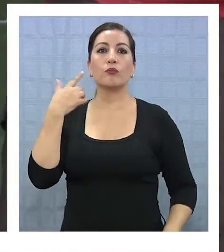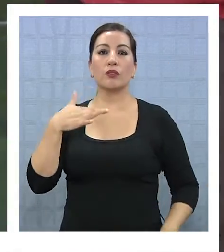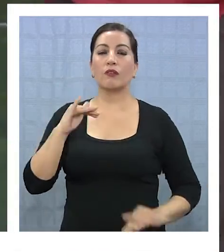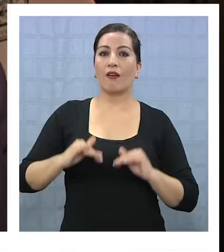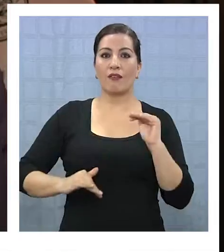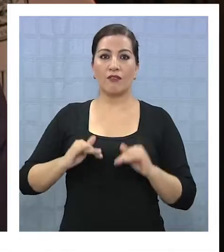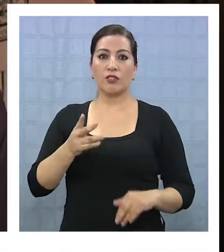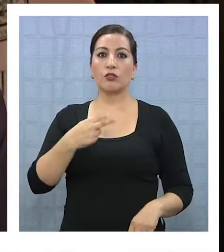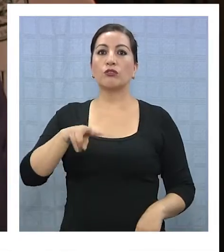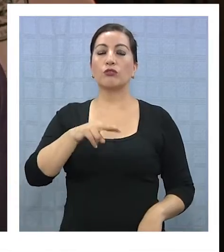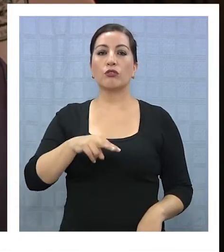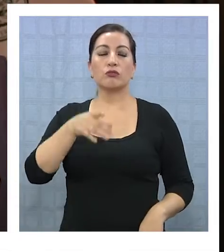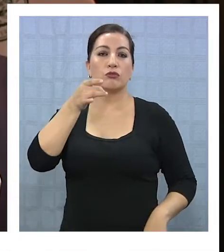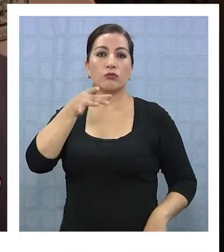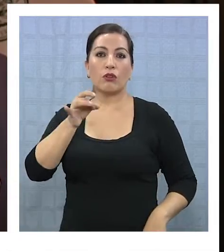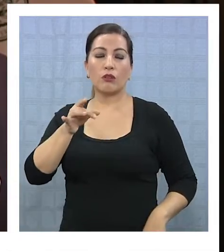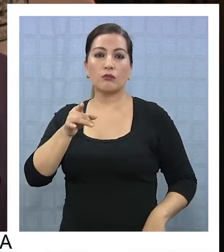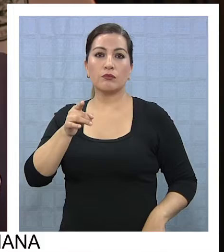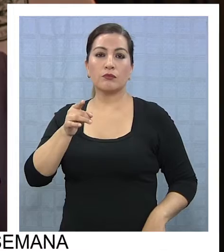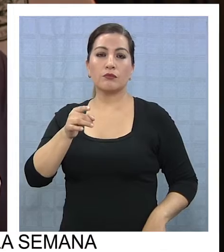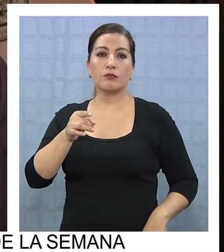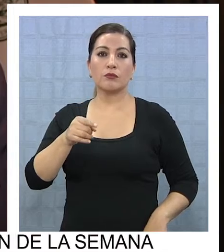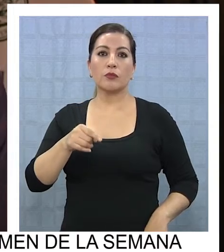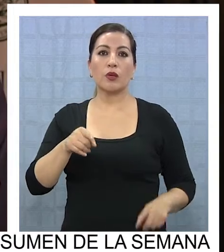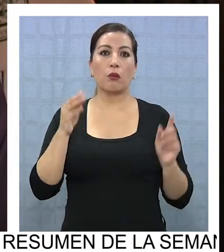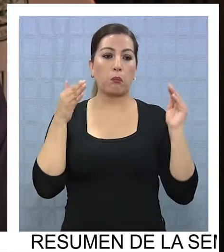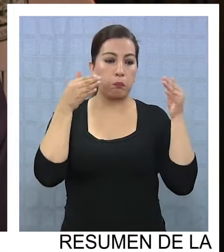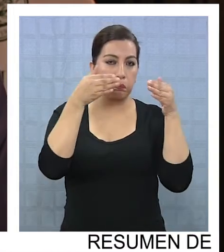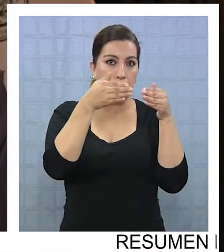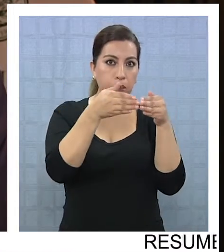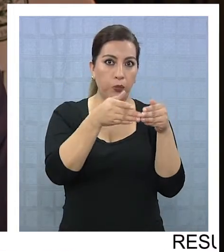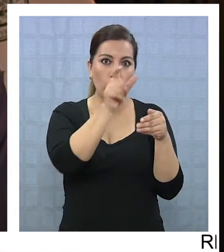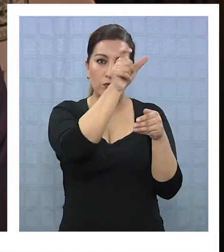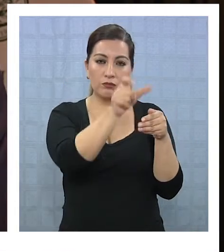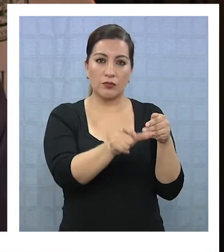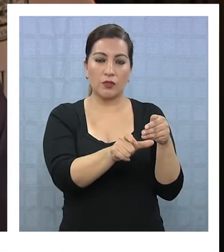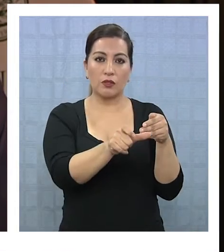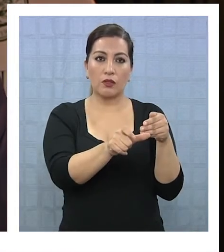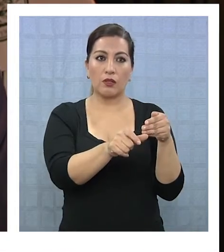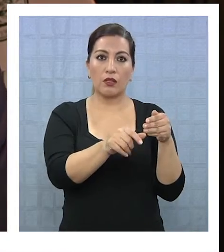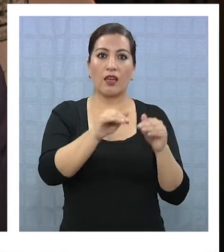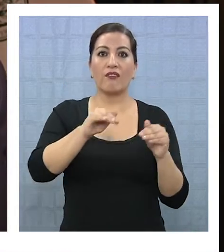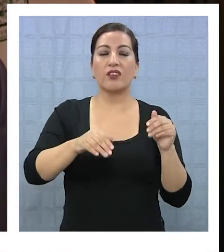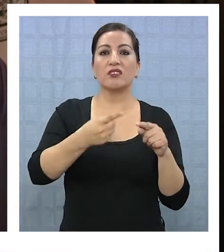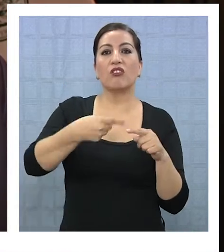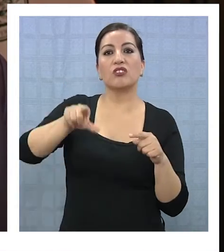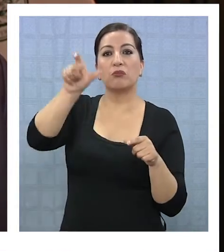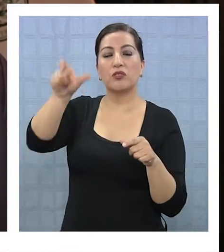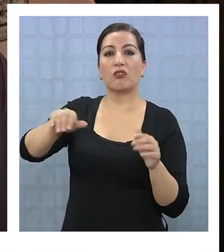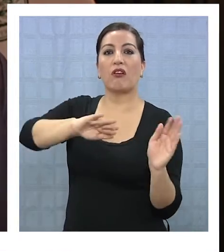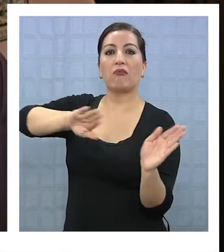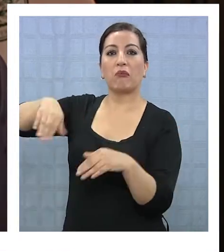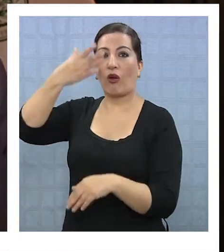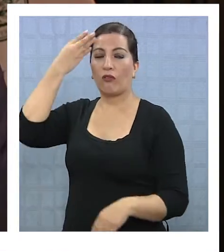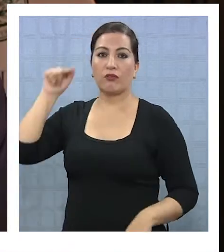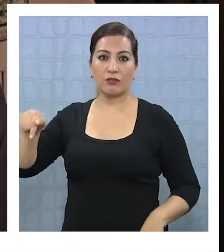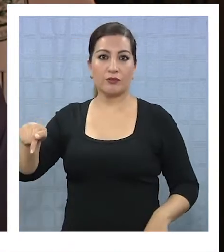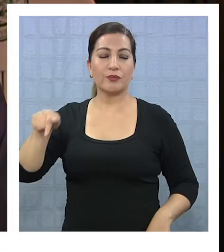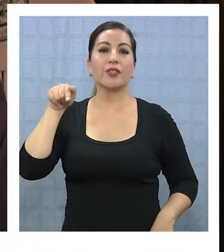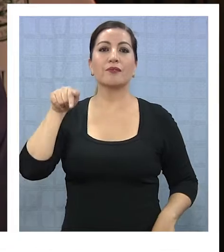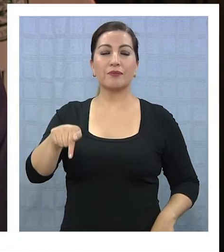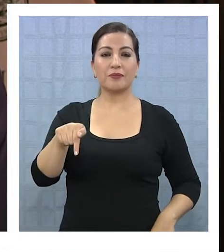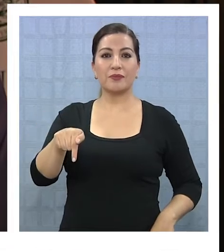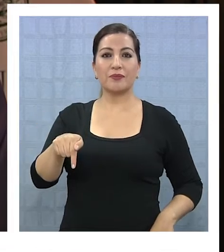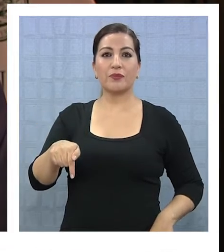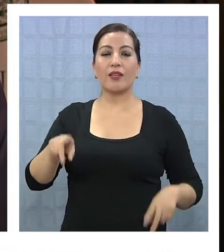veces atendemos solamente a un área, a un ámbito y dejamos de la otra. Entonces, el tema